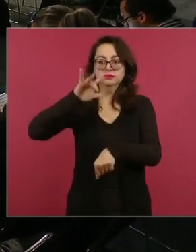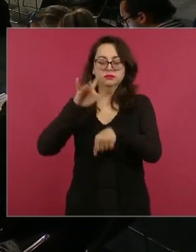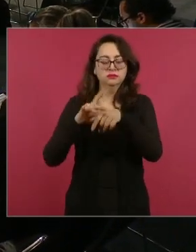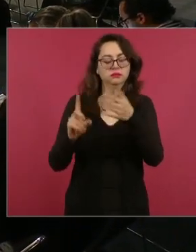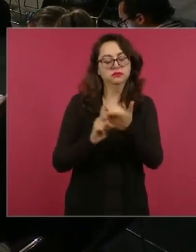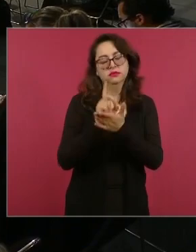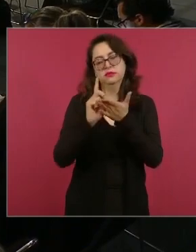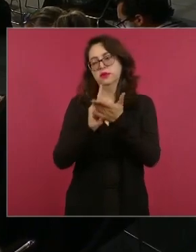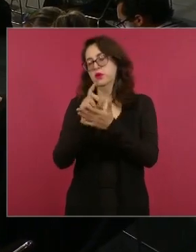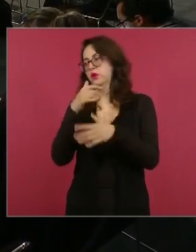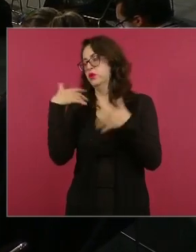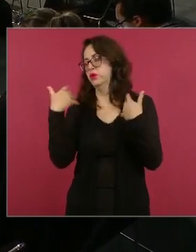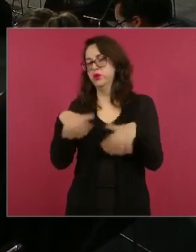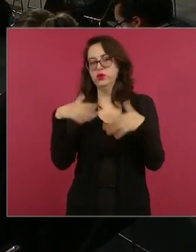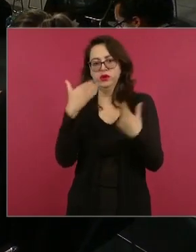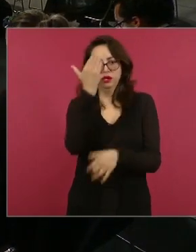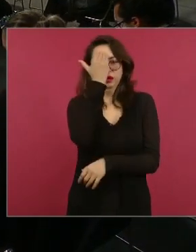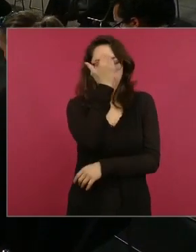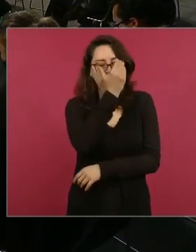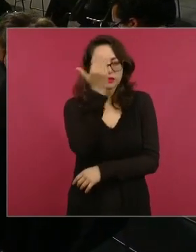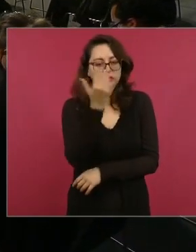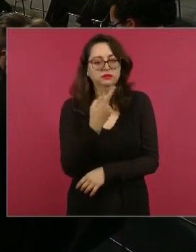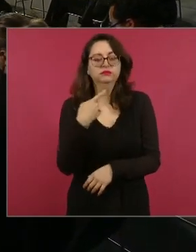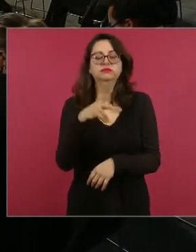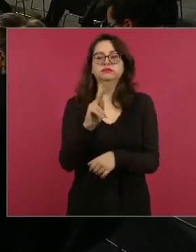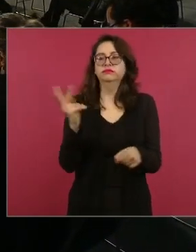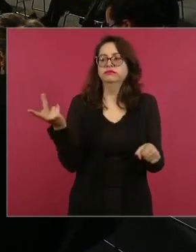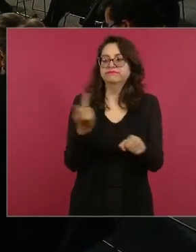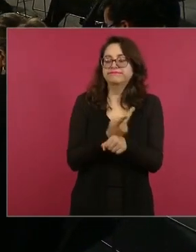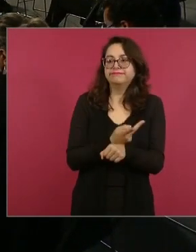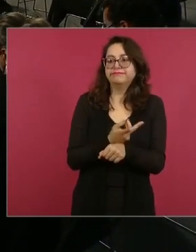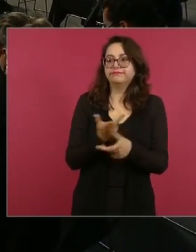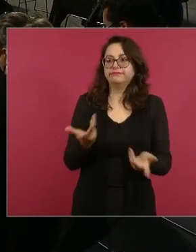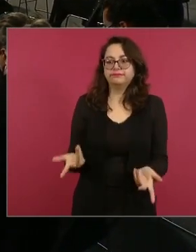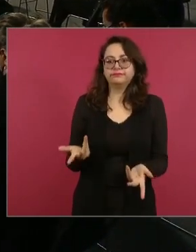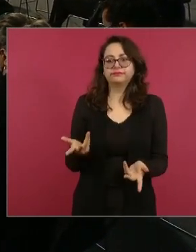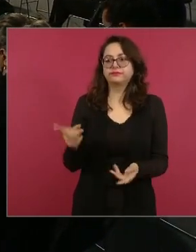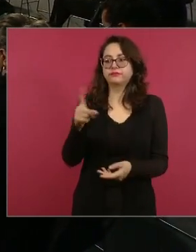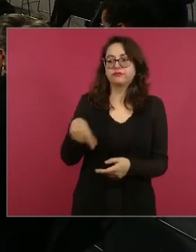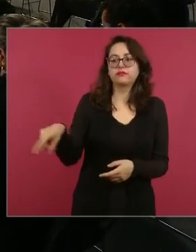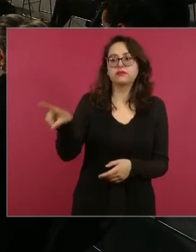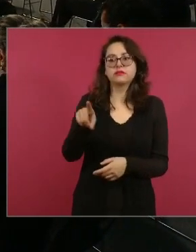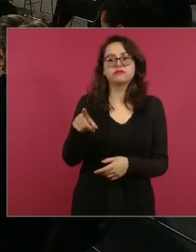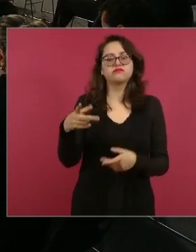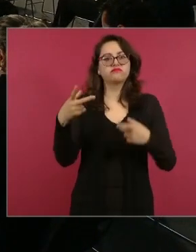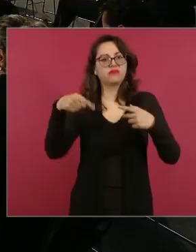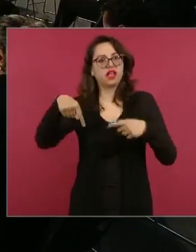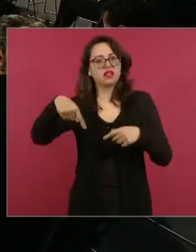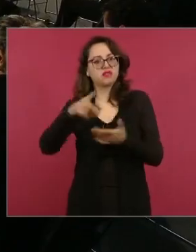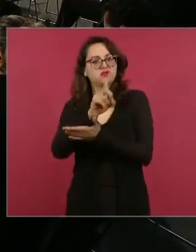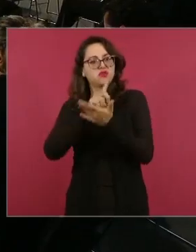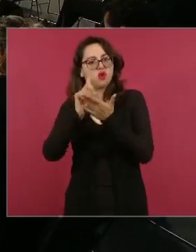somos en esto distintos y en otras cosas? Por nuestras culturas.